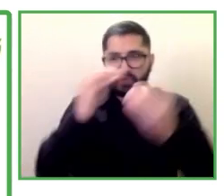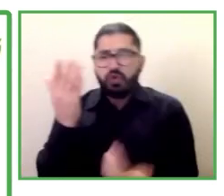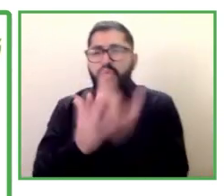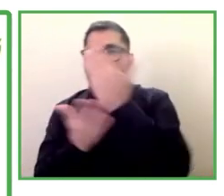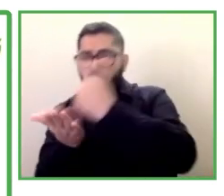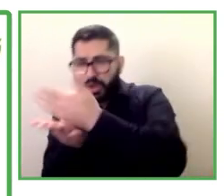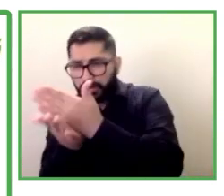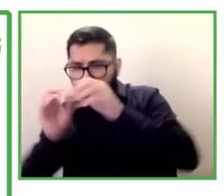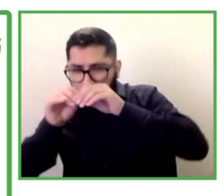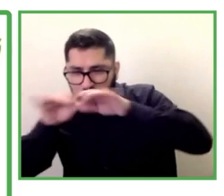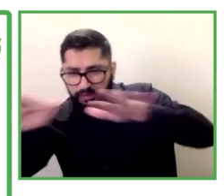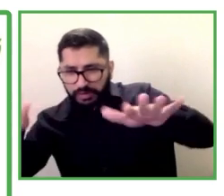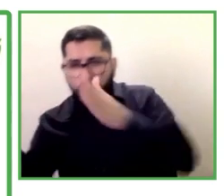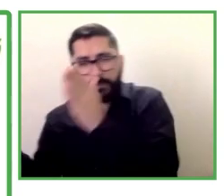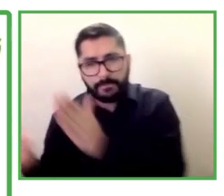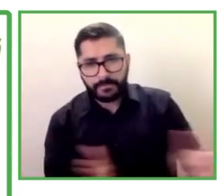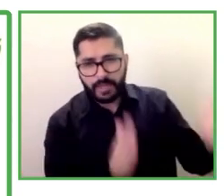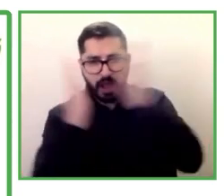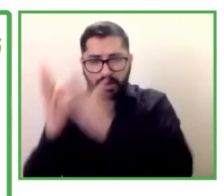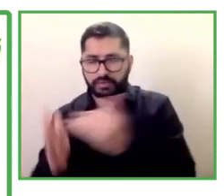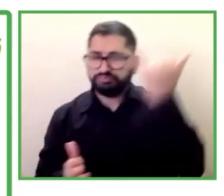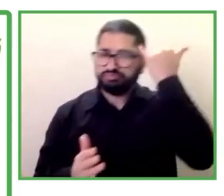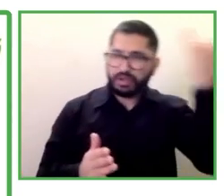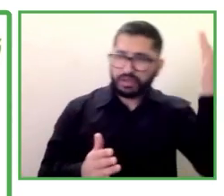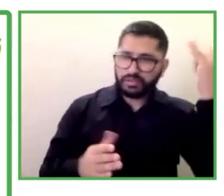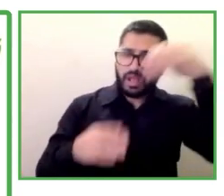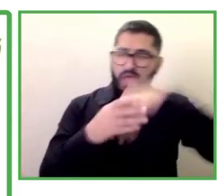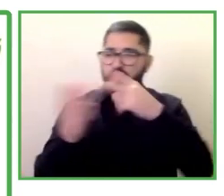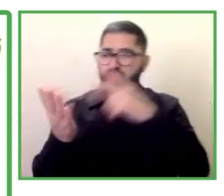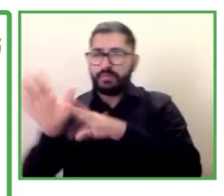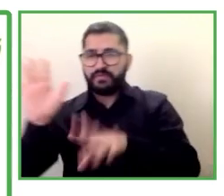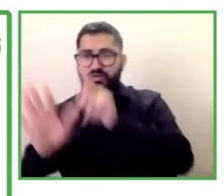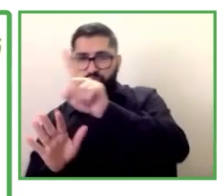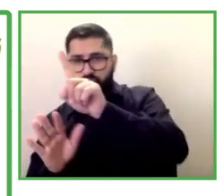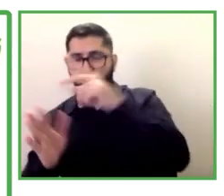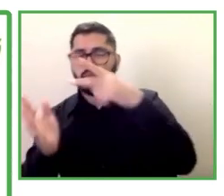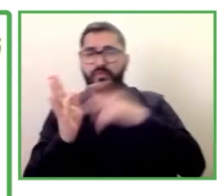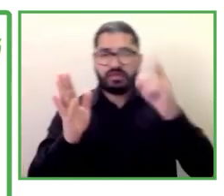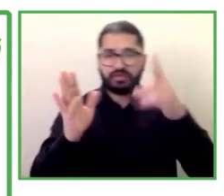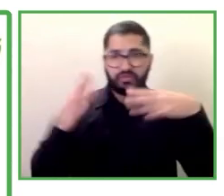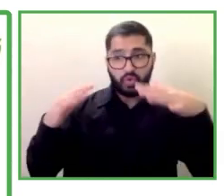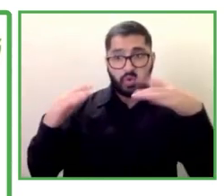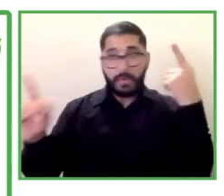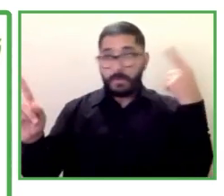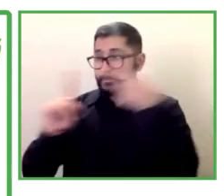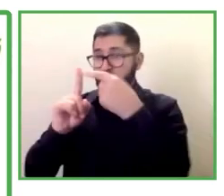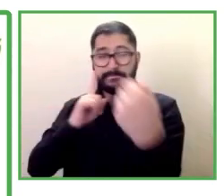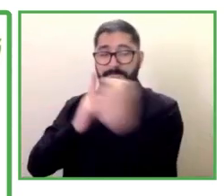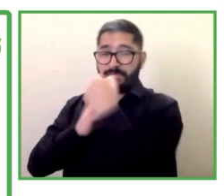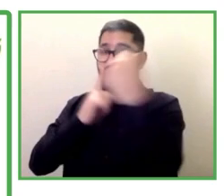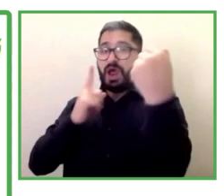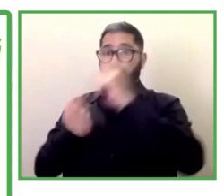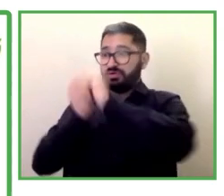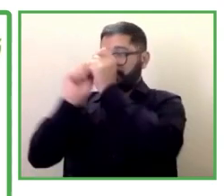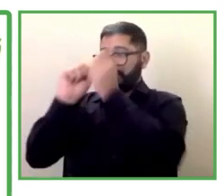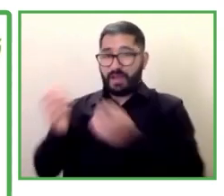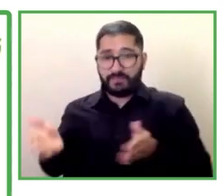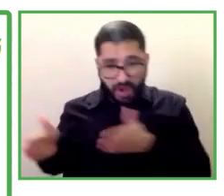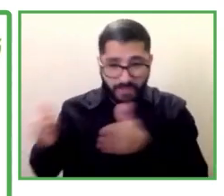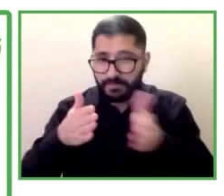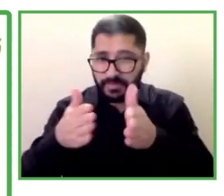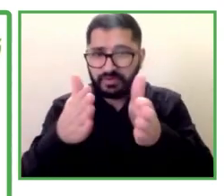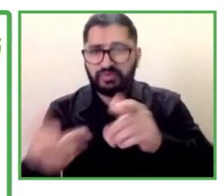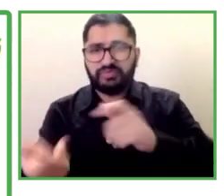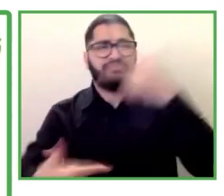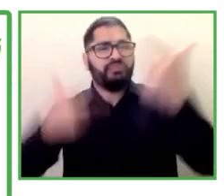2021-2030 que marcará el camino a seguir de todas las políticas de discapacidad para este nuevo periodo